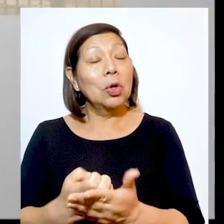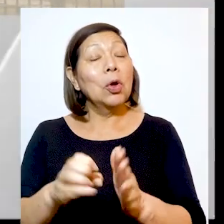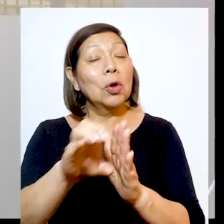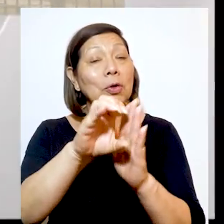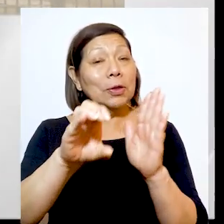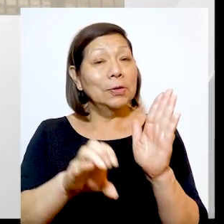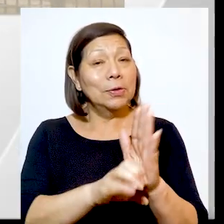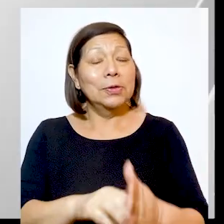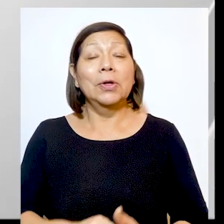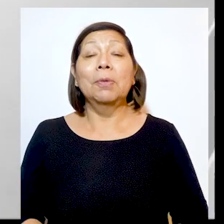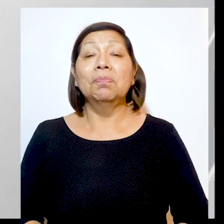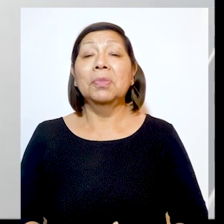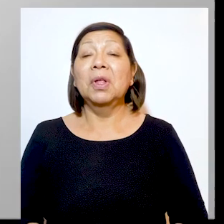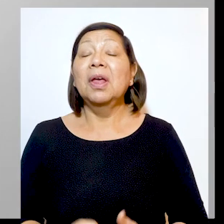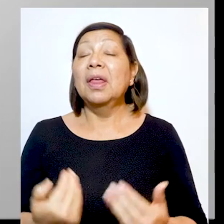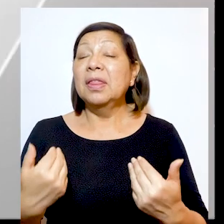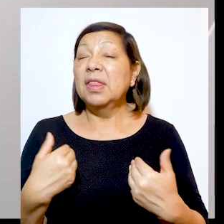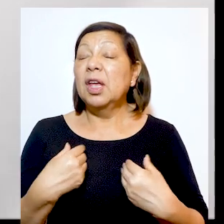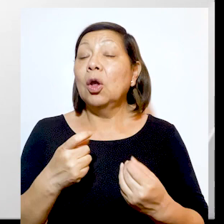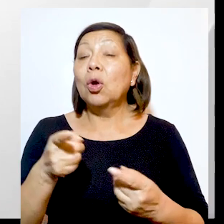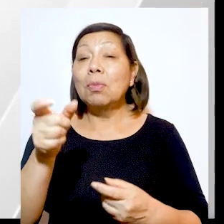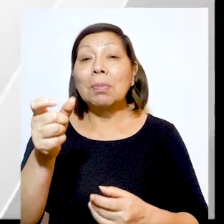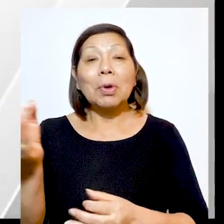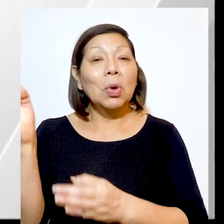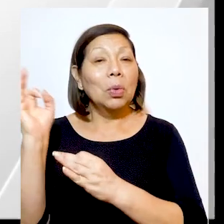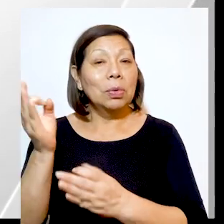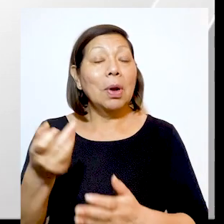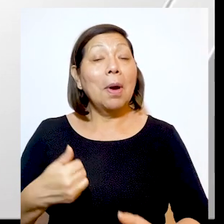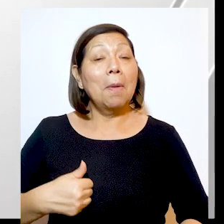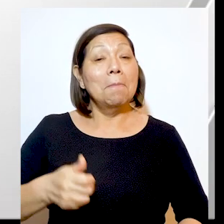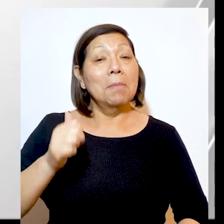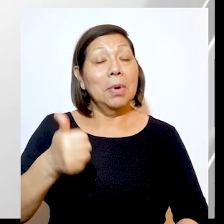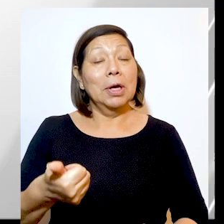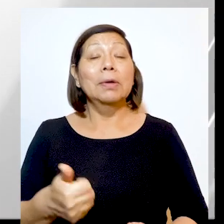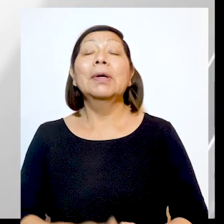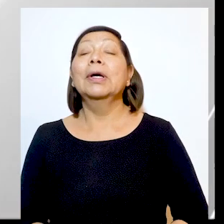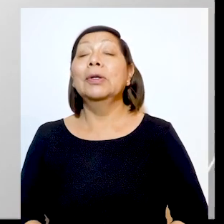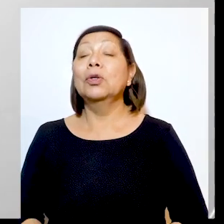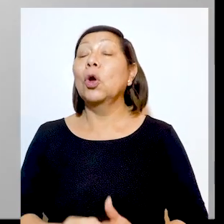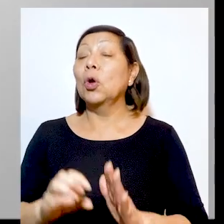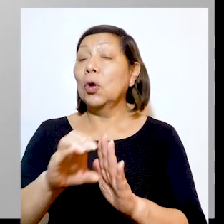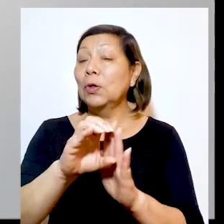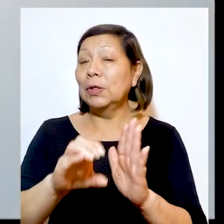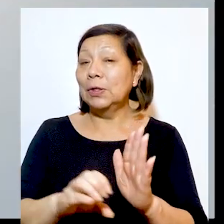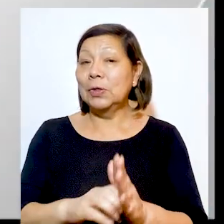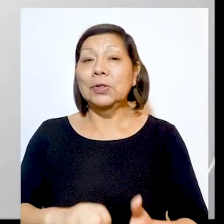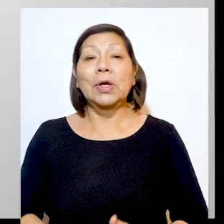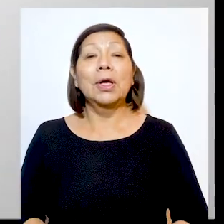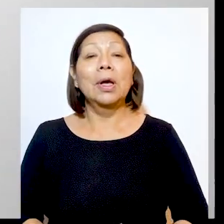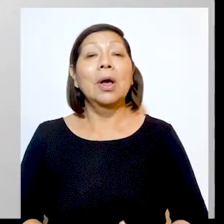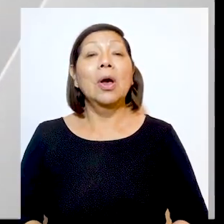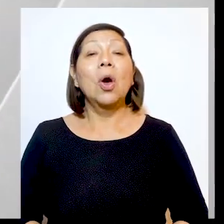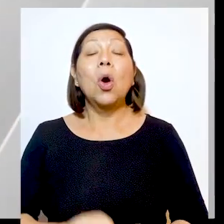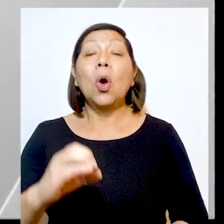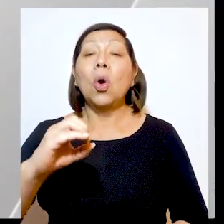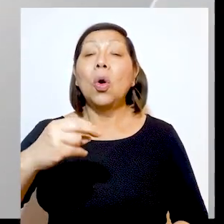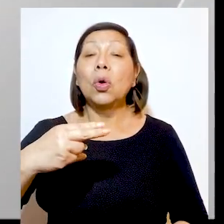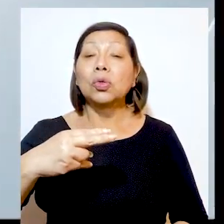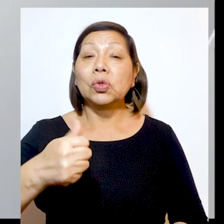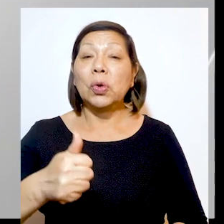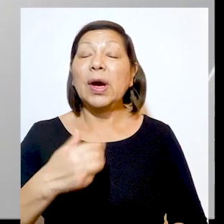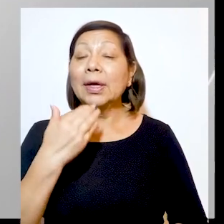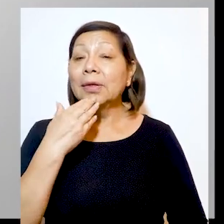constitución, el cual tuvo como ponentes al magistrado del Tribunal Constitucional, César Ochoa